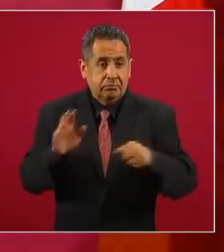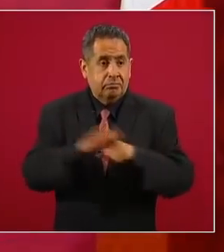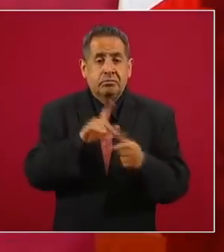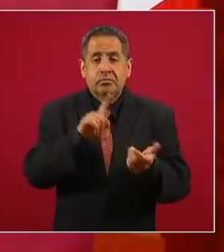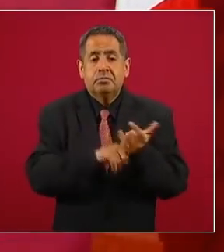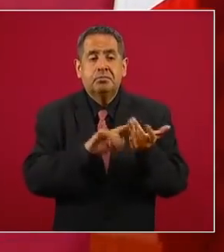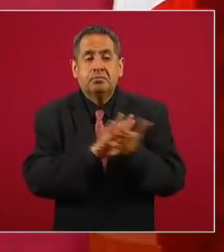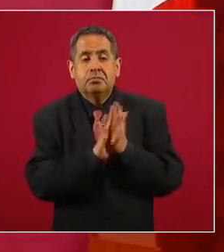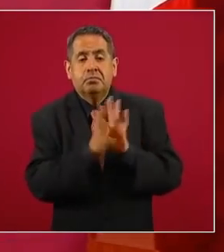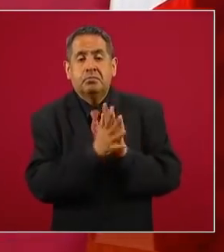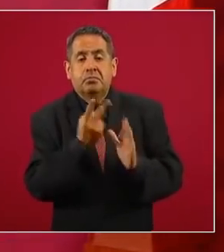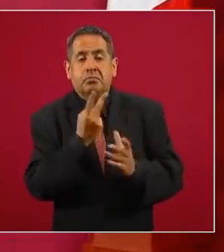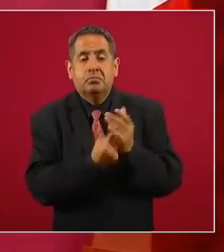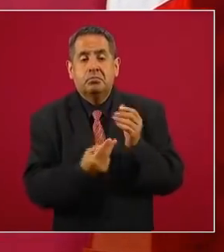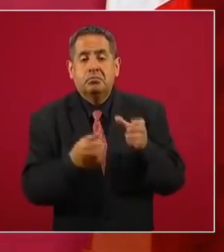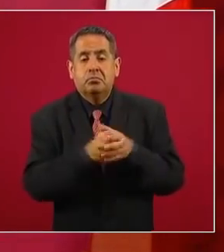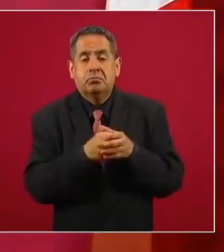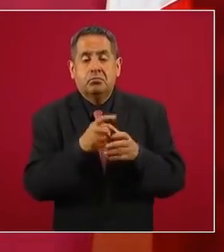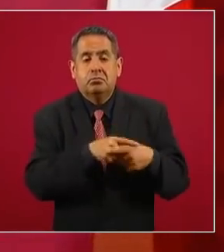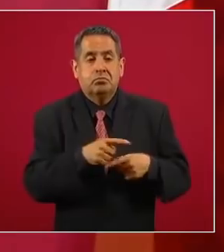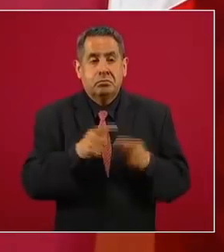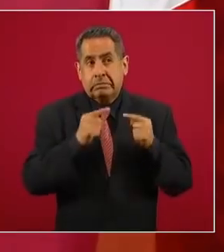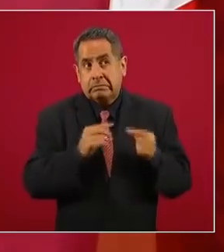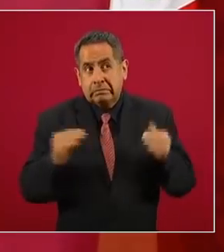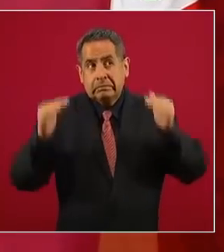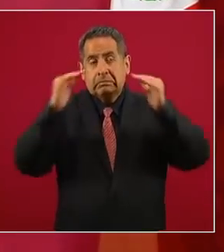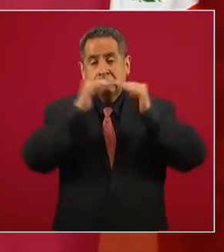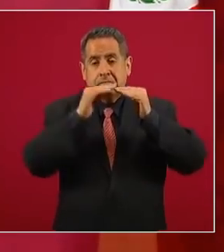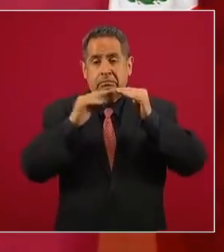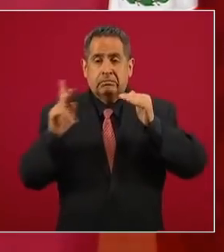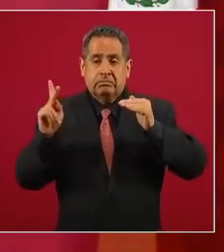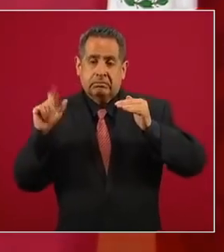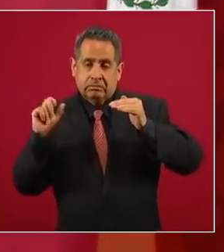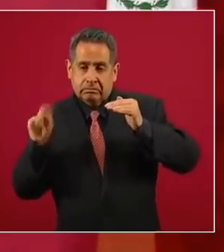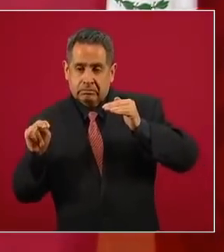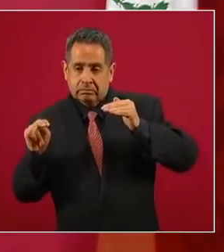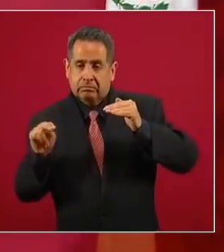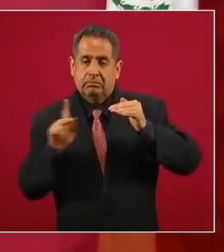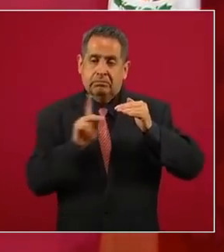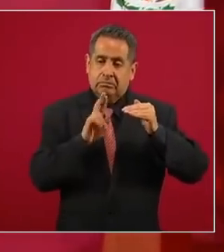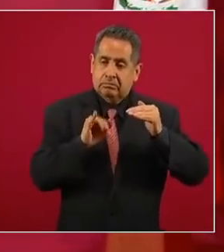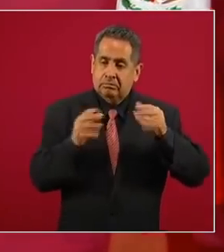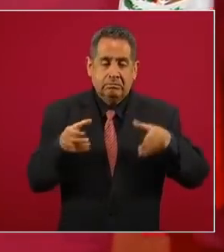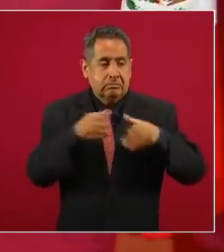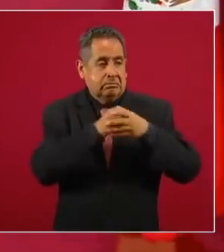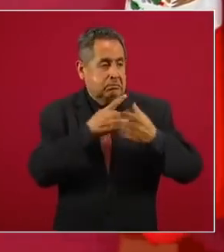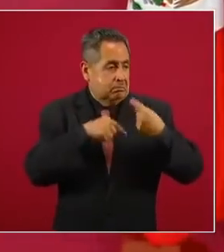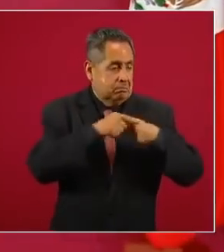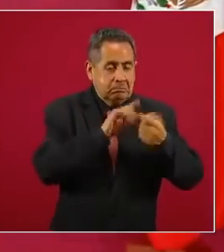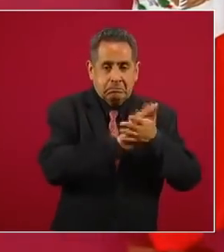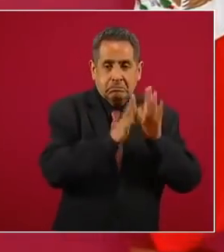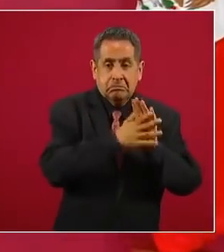arreglo en las cúpulas. Es cuando el PAN